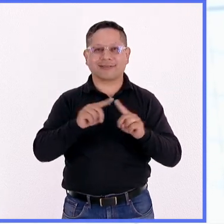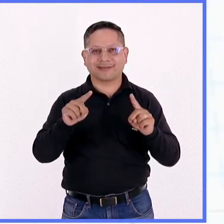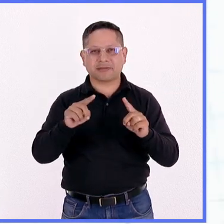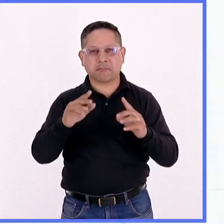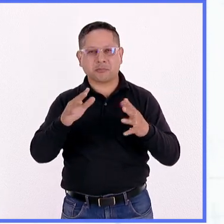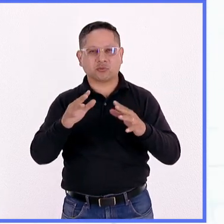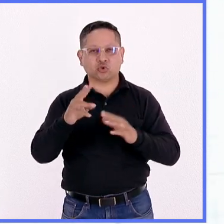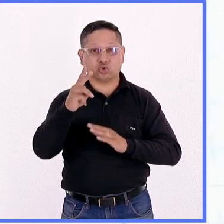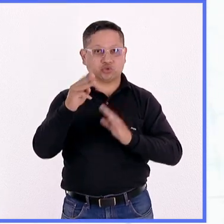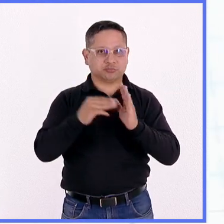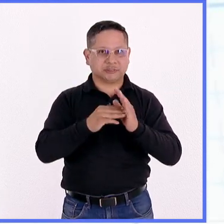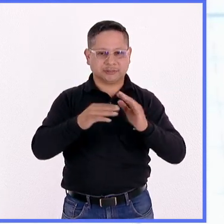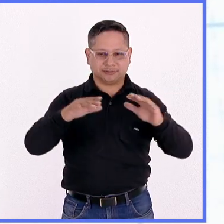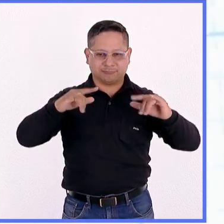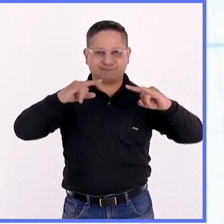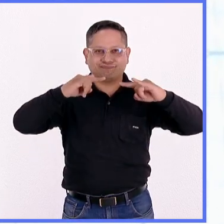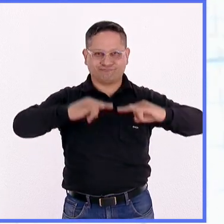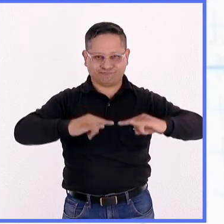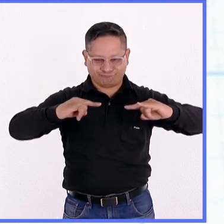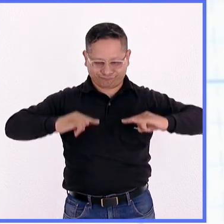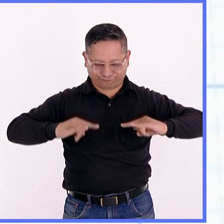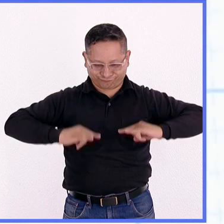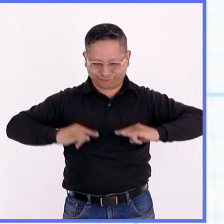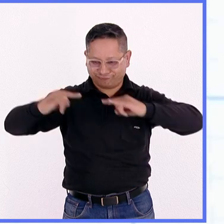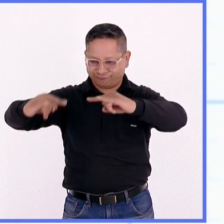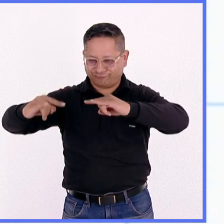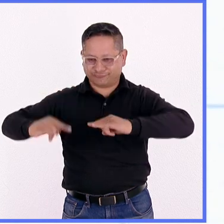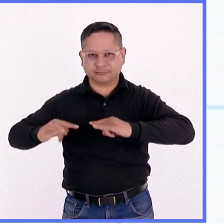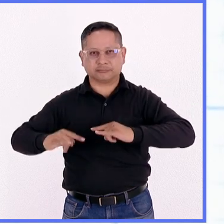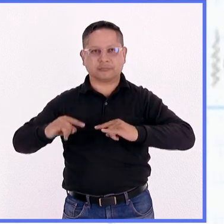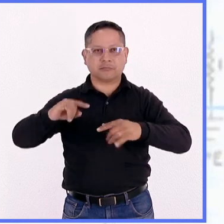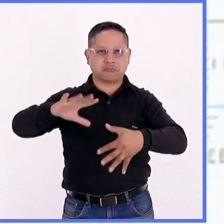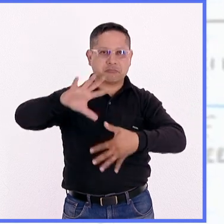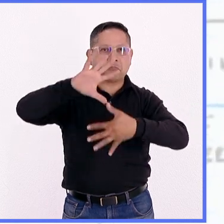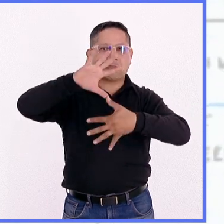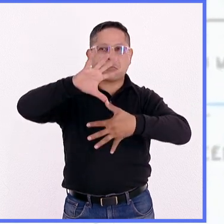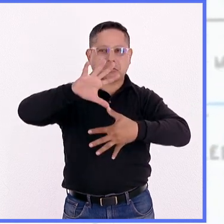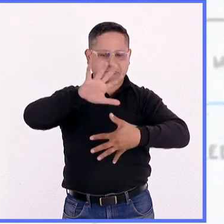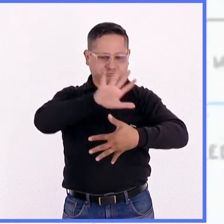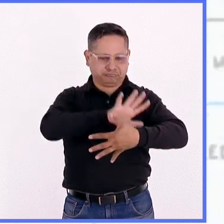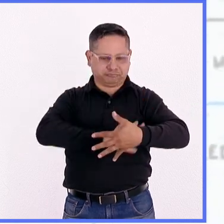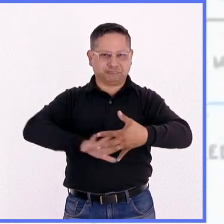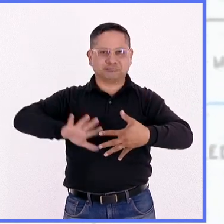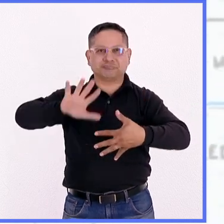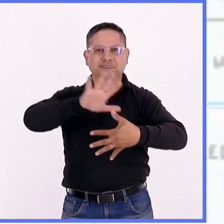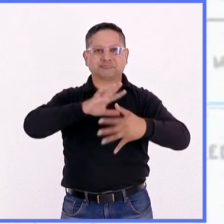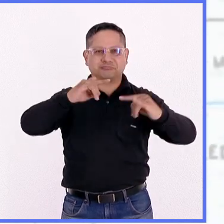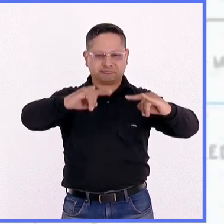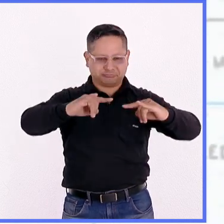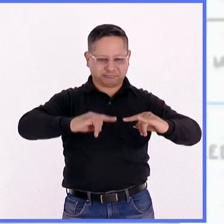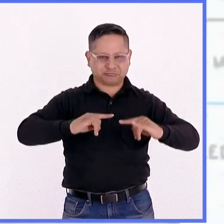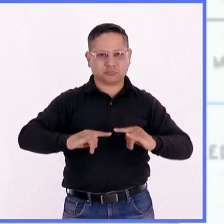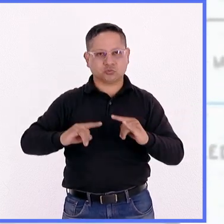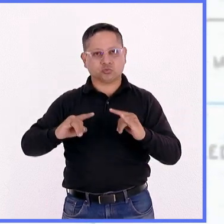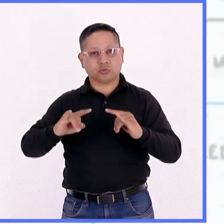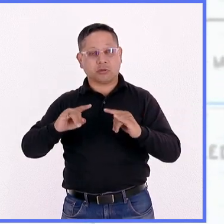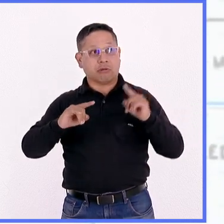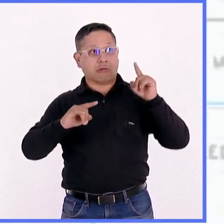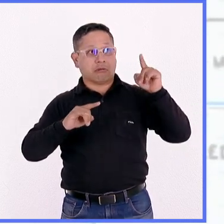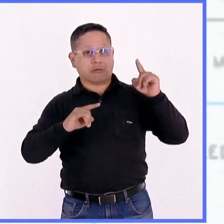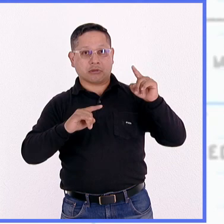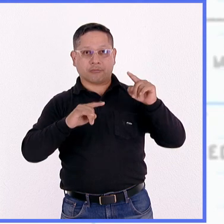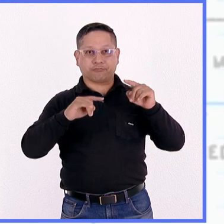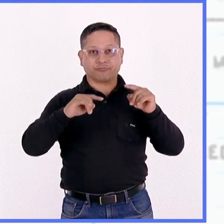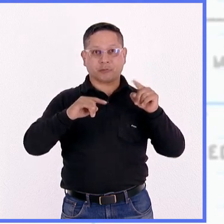2.000 canchas en todo lo que es la parte de Mesoamérica. Hay registros de canchas en el sur de Estados Unidos,